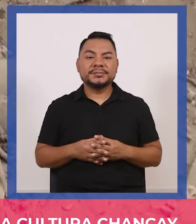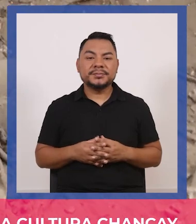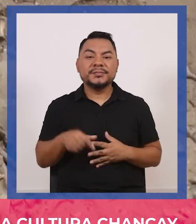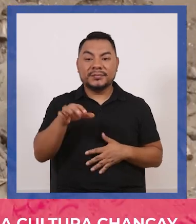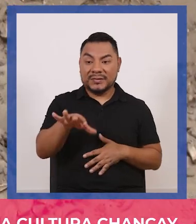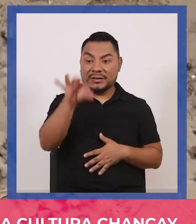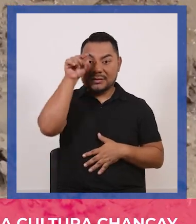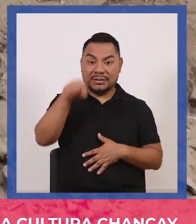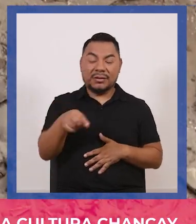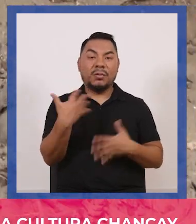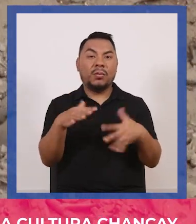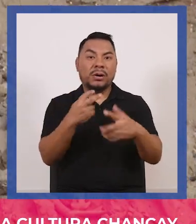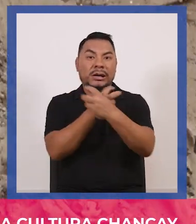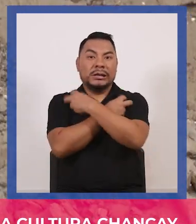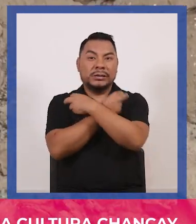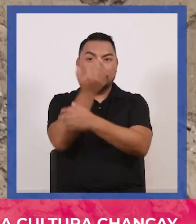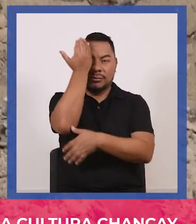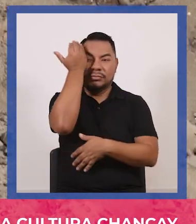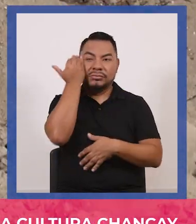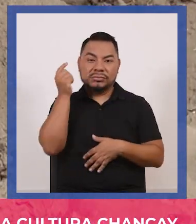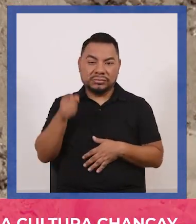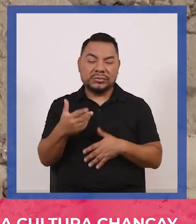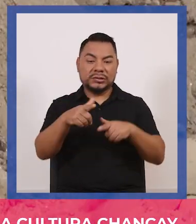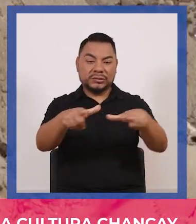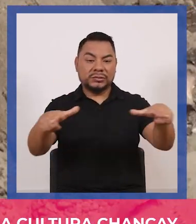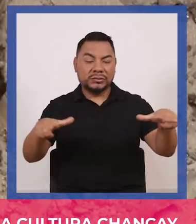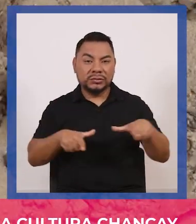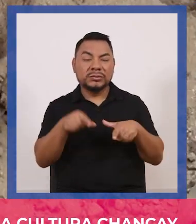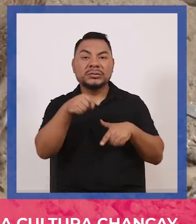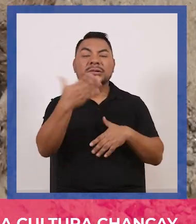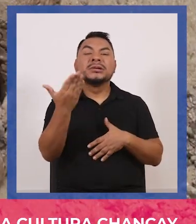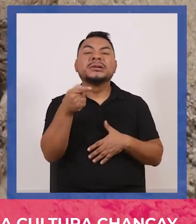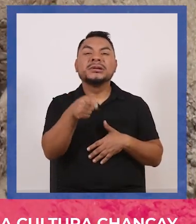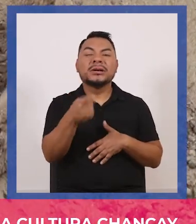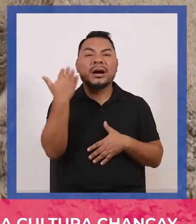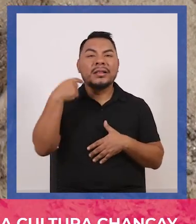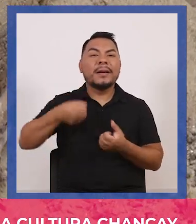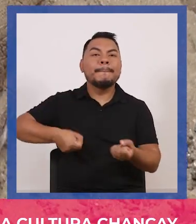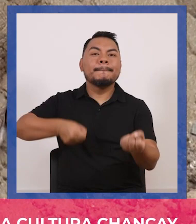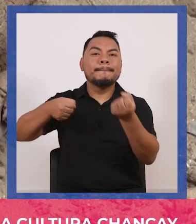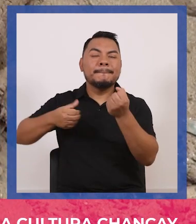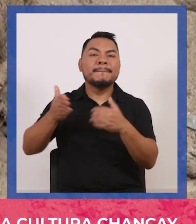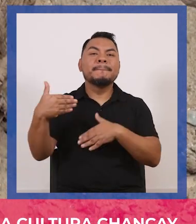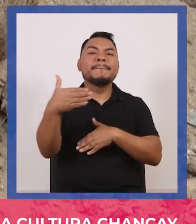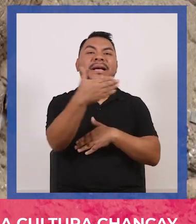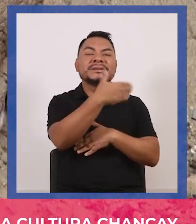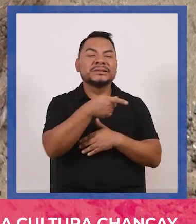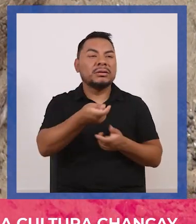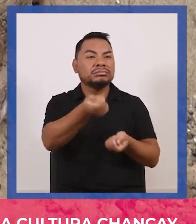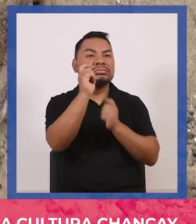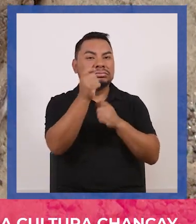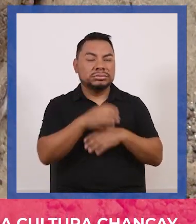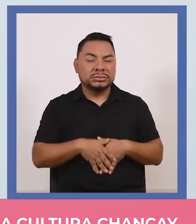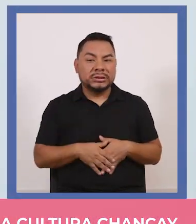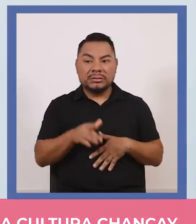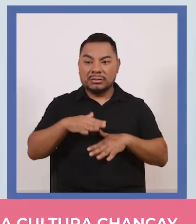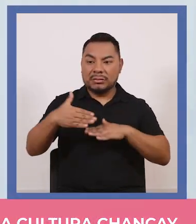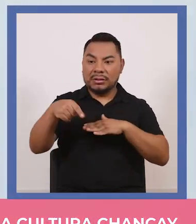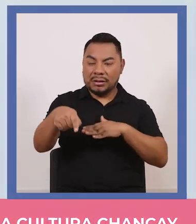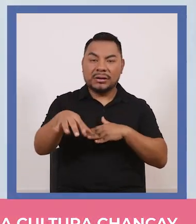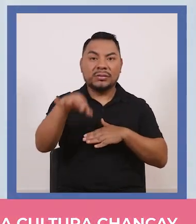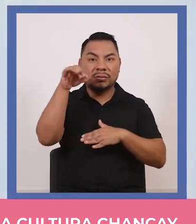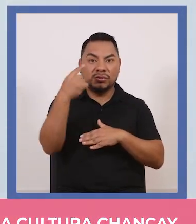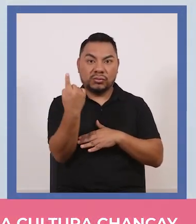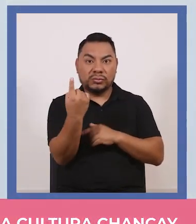el hallazgo de este curaca o antiguo dirigente de un sector de la población dedicado a la pesca no es el único descubrimiento nos